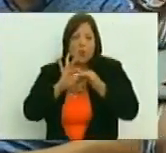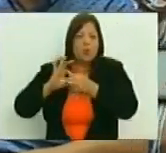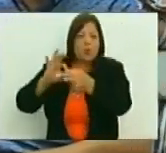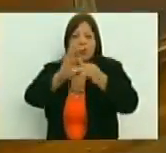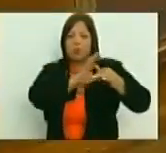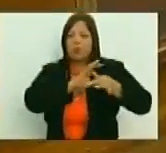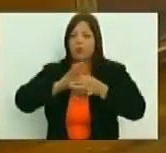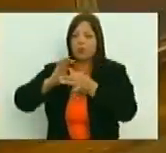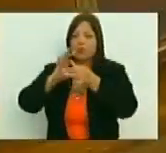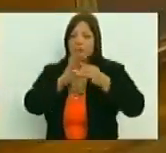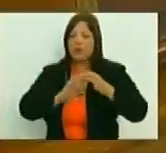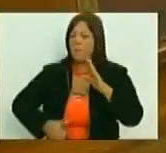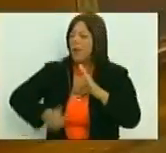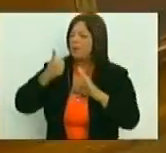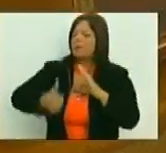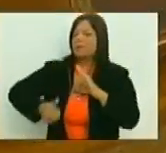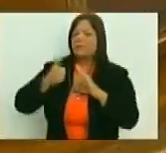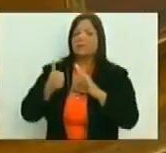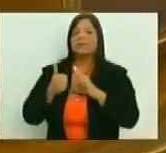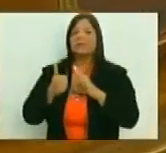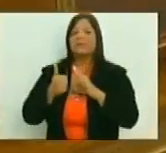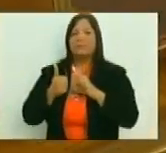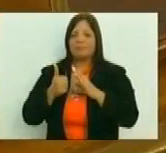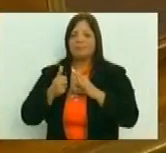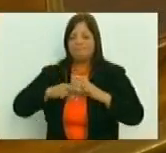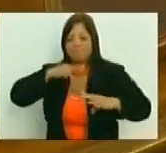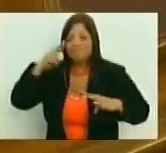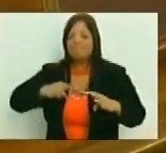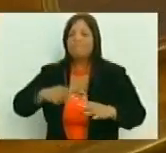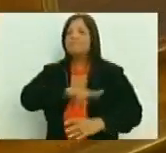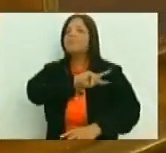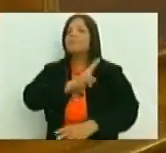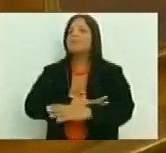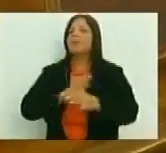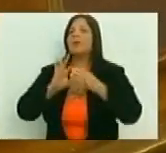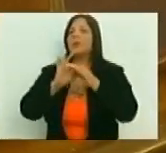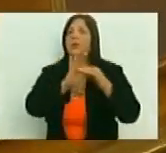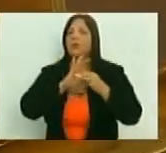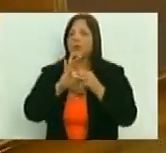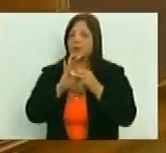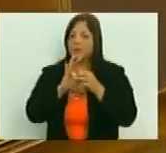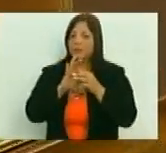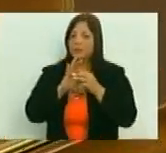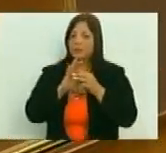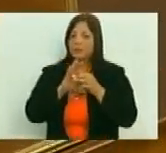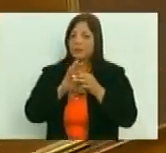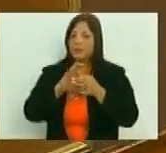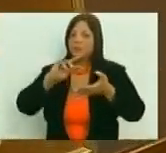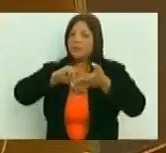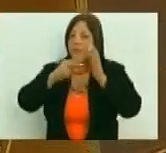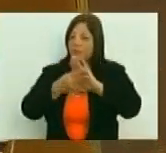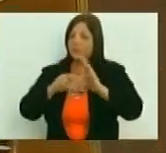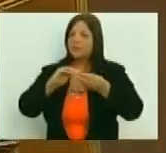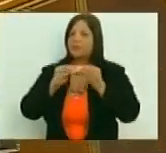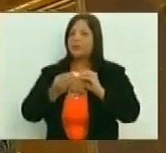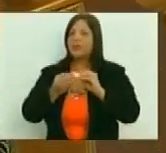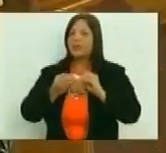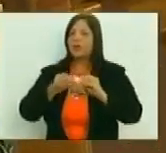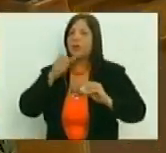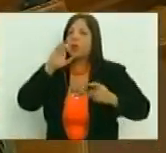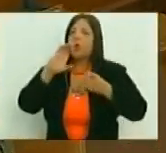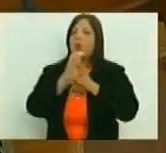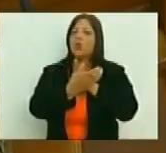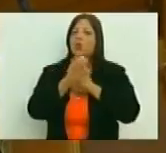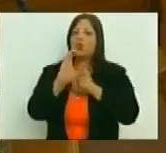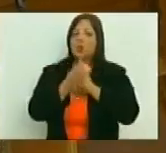que nunca férreamente unidos y el hecho cultural es un